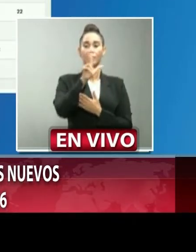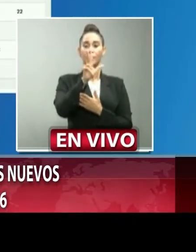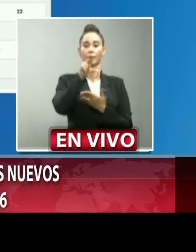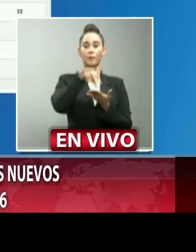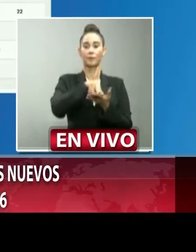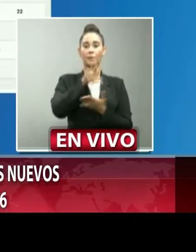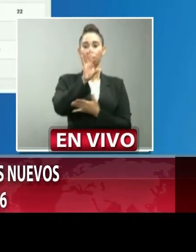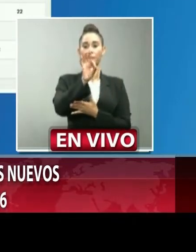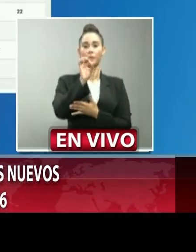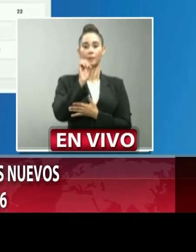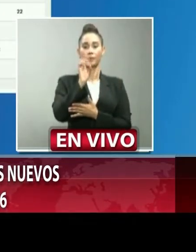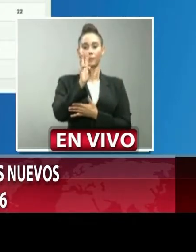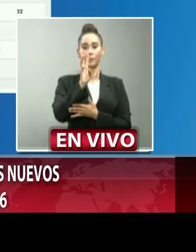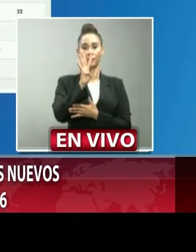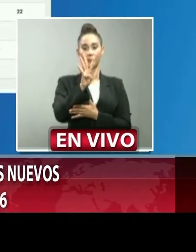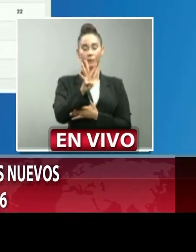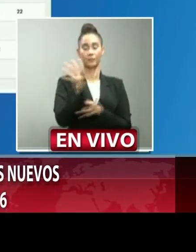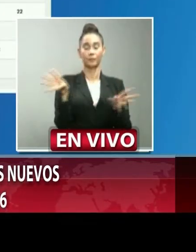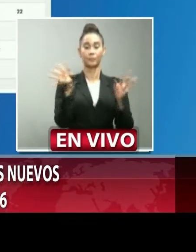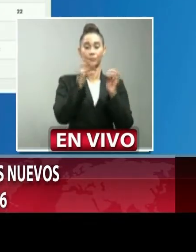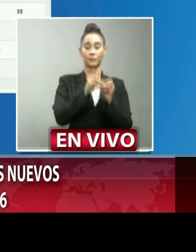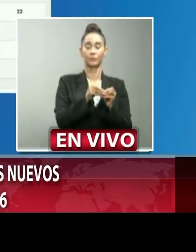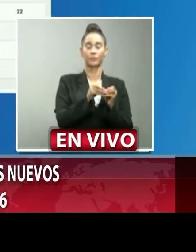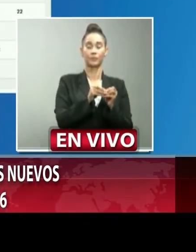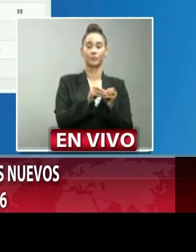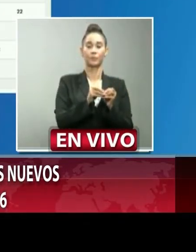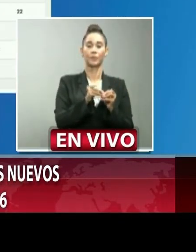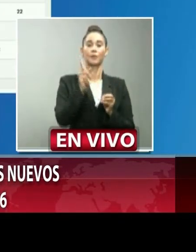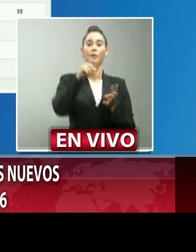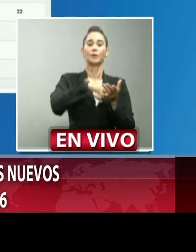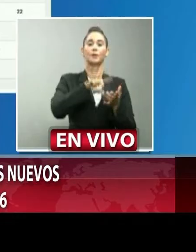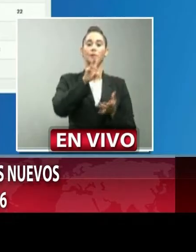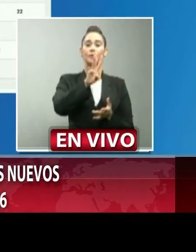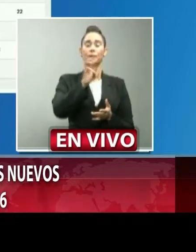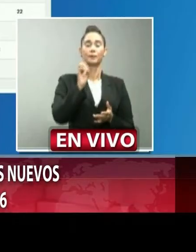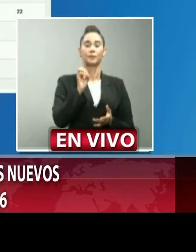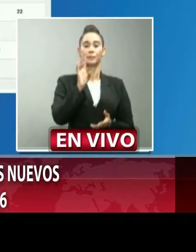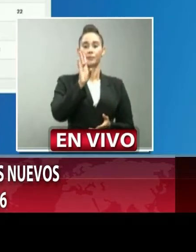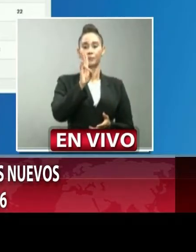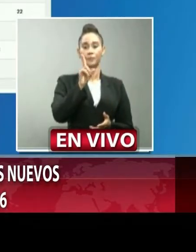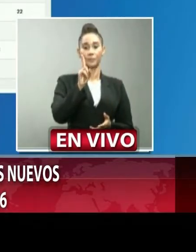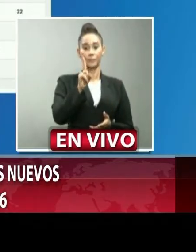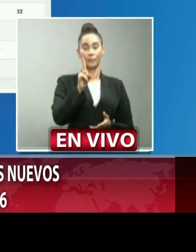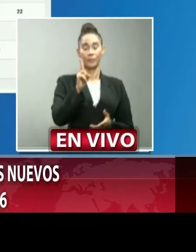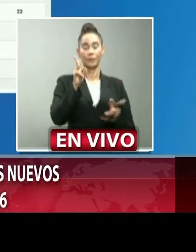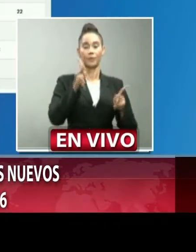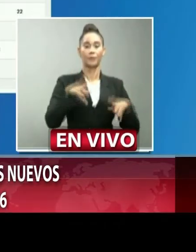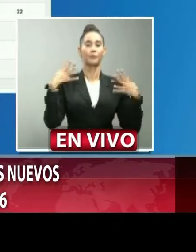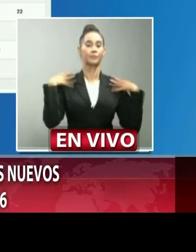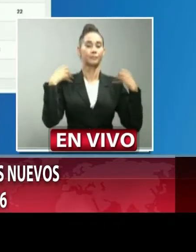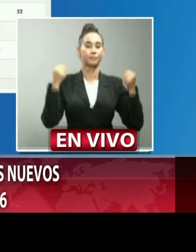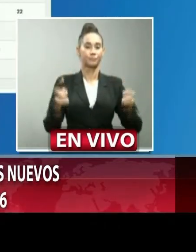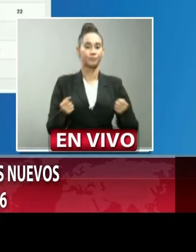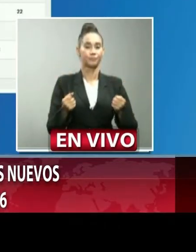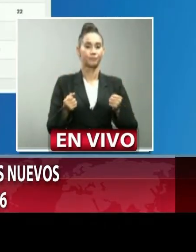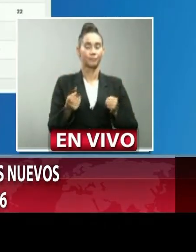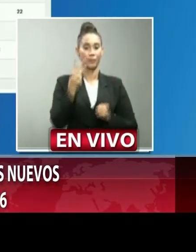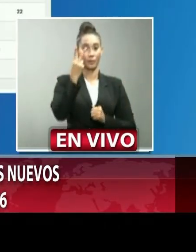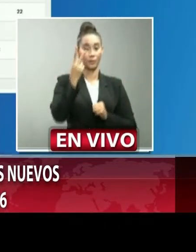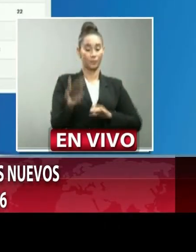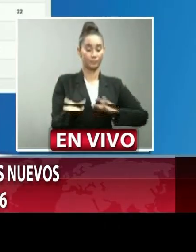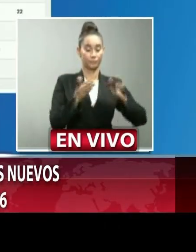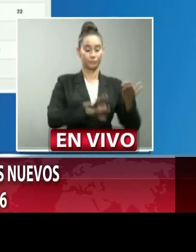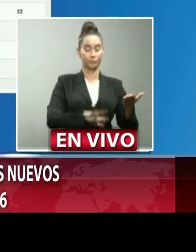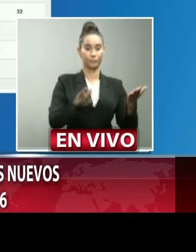.964 acumulados 1.671 recuperados 2